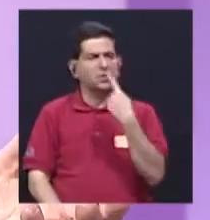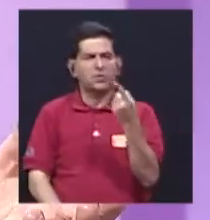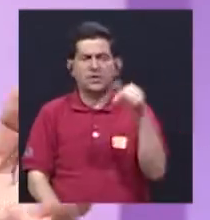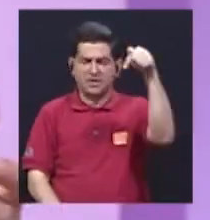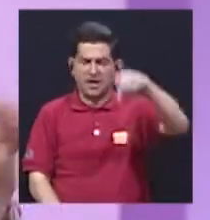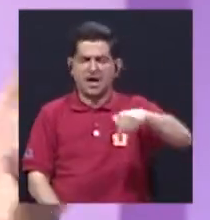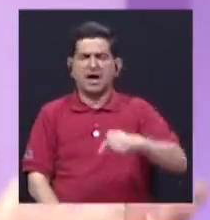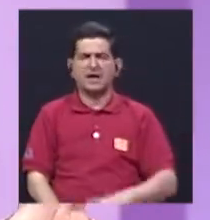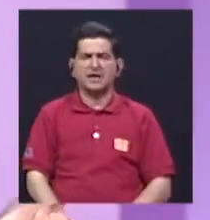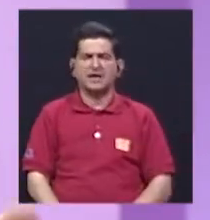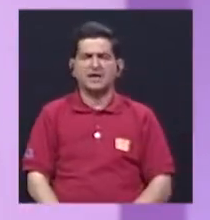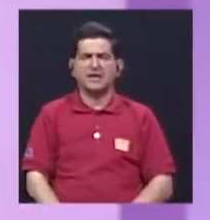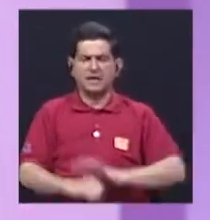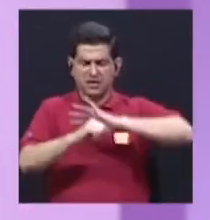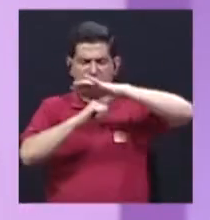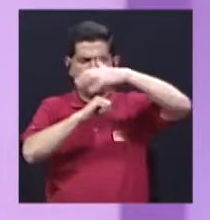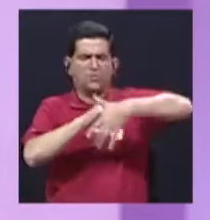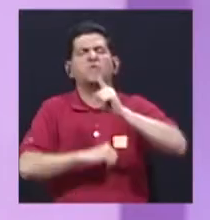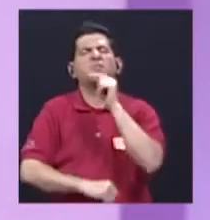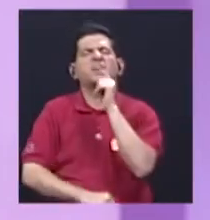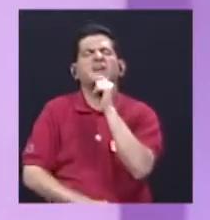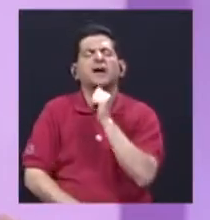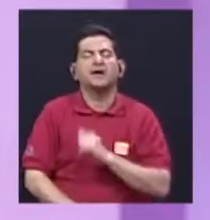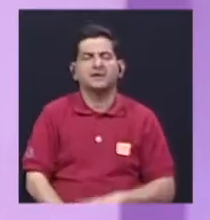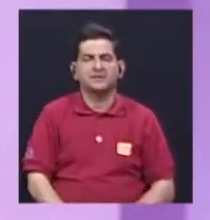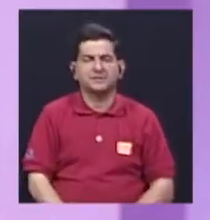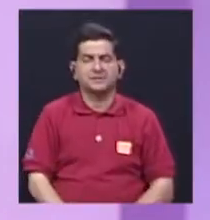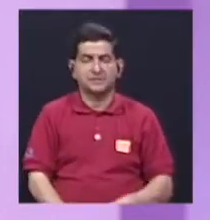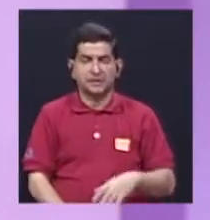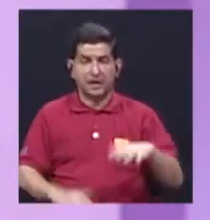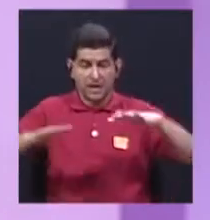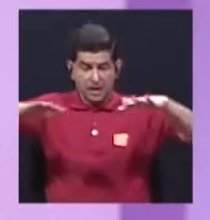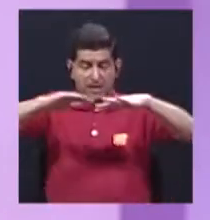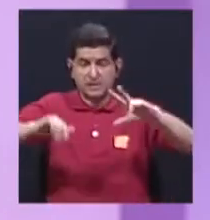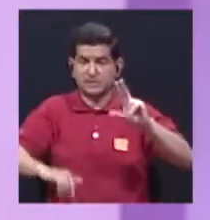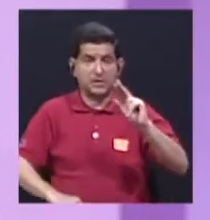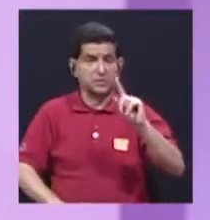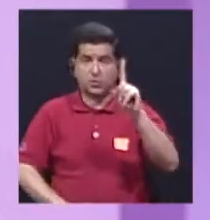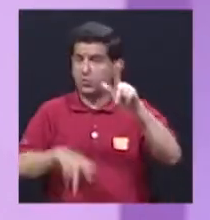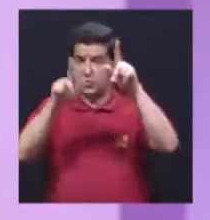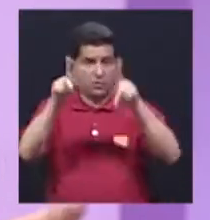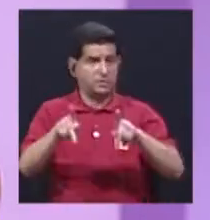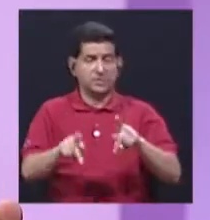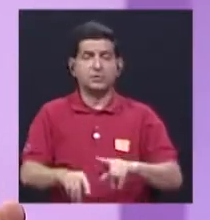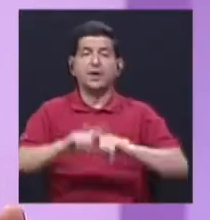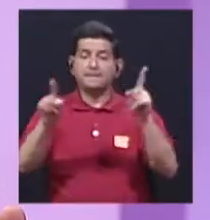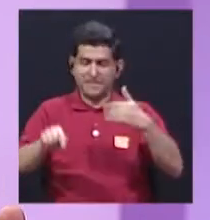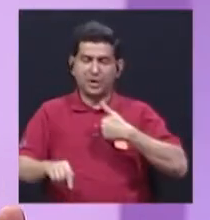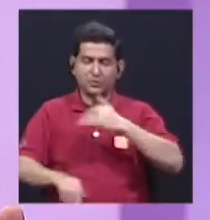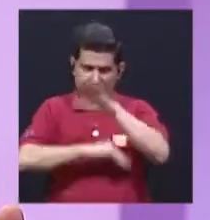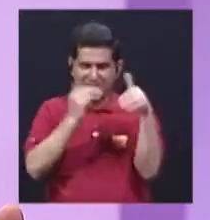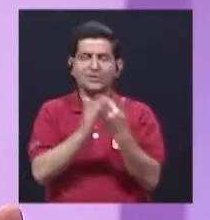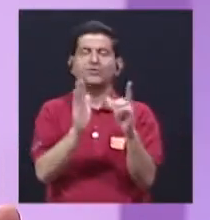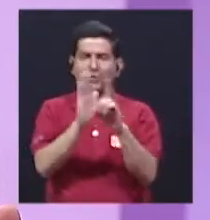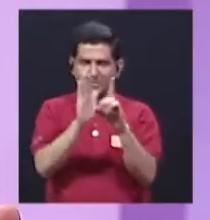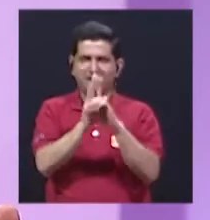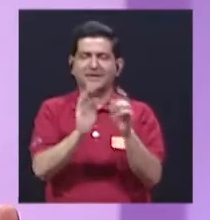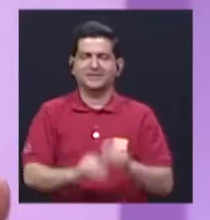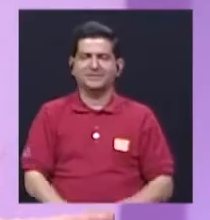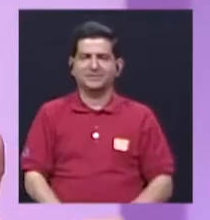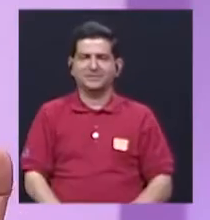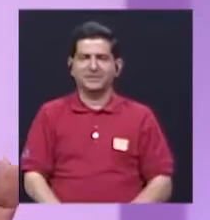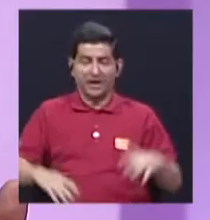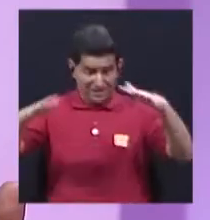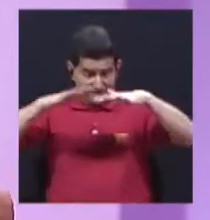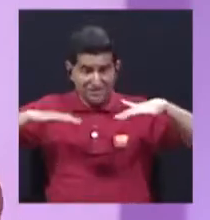¿a quién le pertenece la estratosfera? ¿Verdad? Son bienes que no le pertenecen a nadie y le pertenecen a todos y a todas a la vez. por el aire,